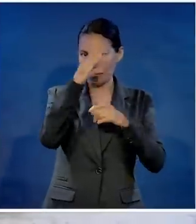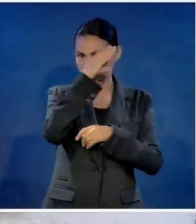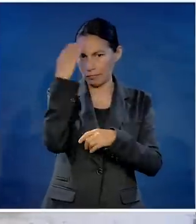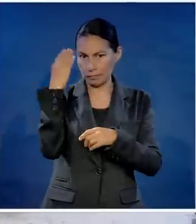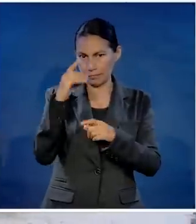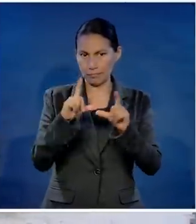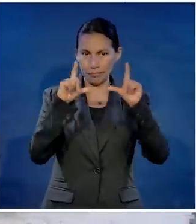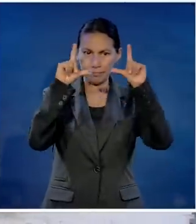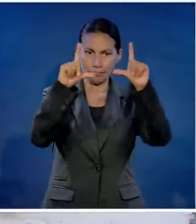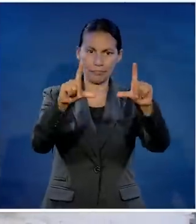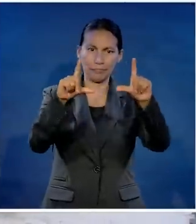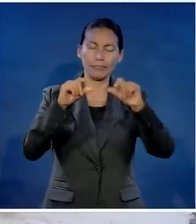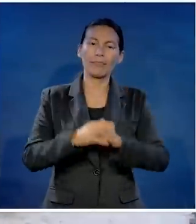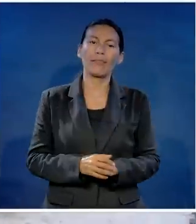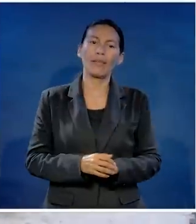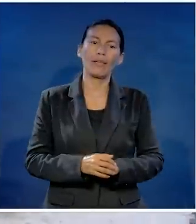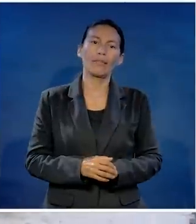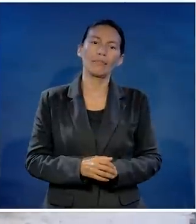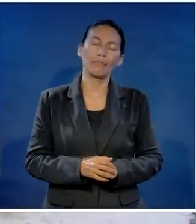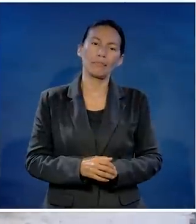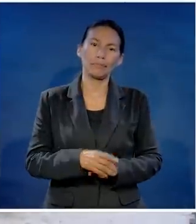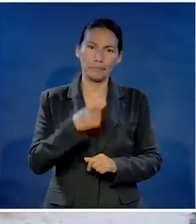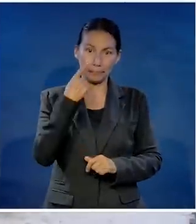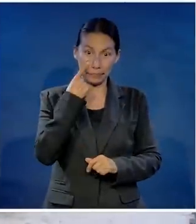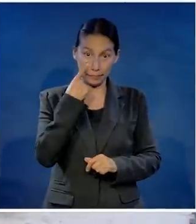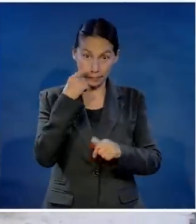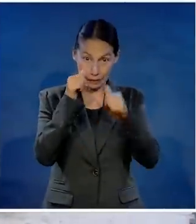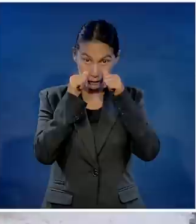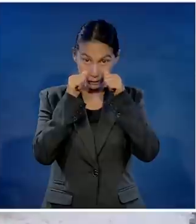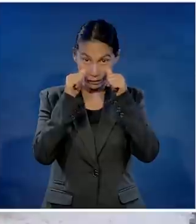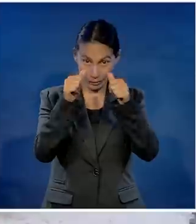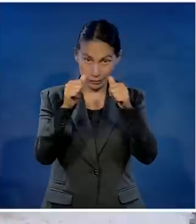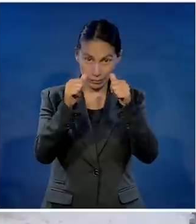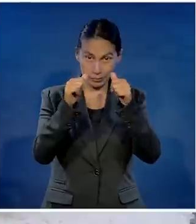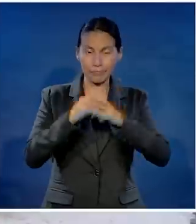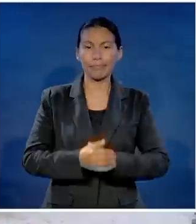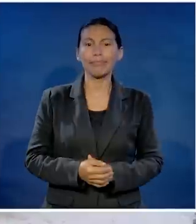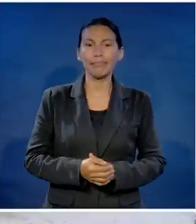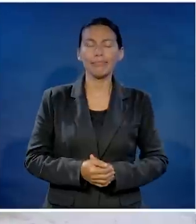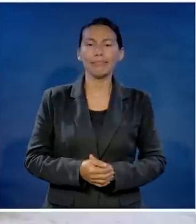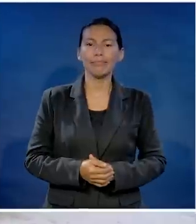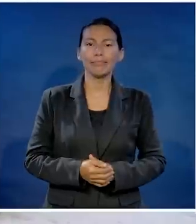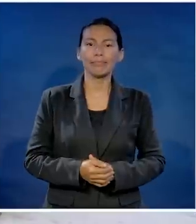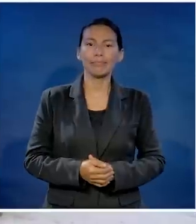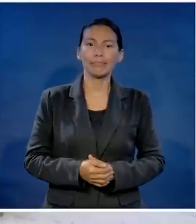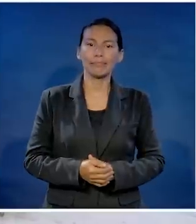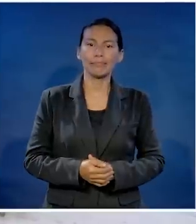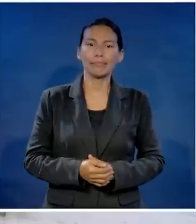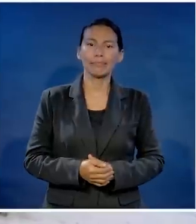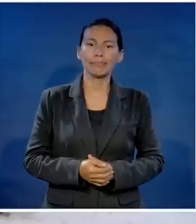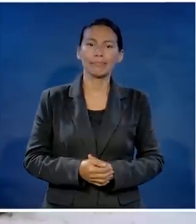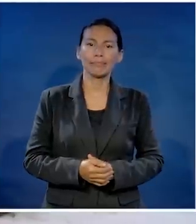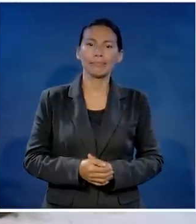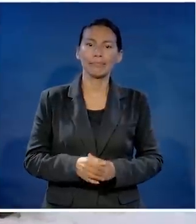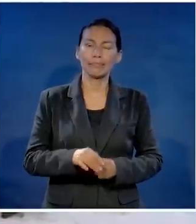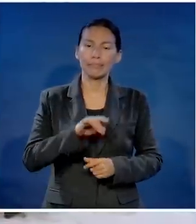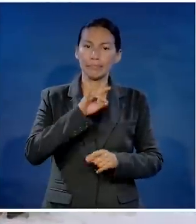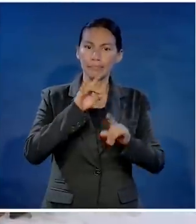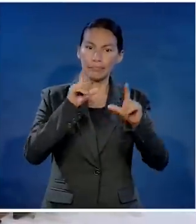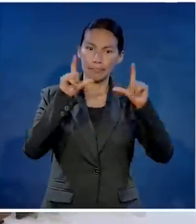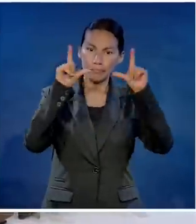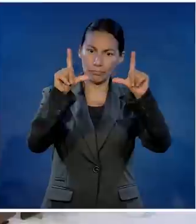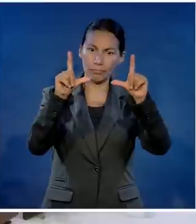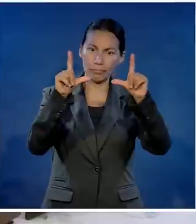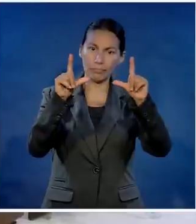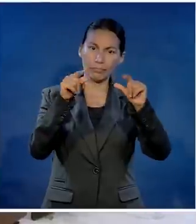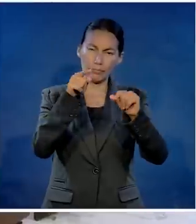mostrarles algunas fotografías que puedan ayudarme más que lo que yo pudiera decir. Así que, ojo, pestaña y ceja, mucha oreja. Voy a